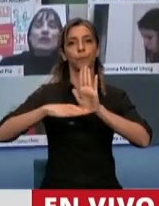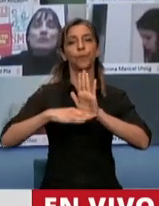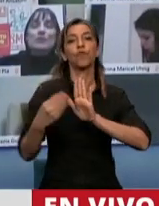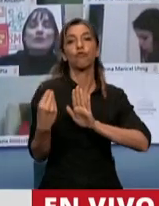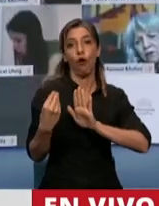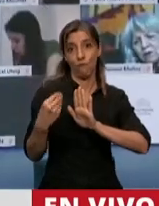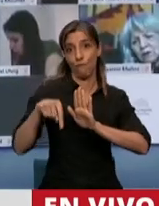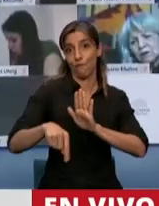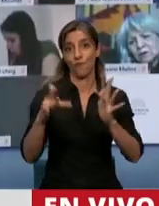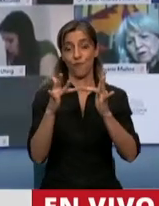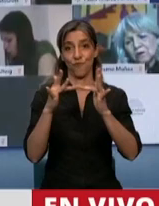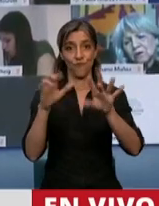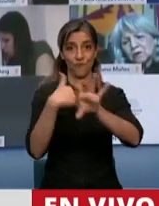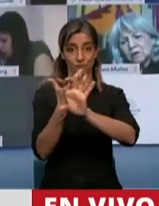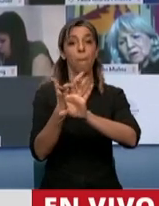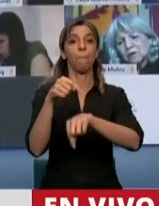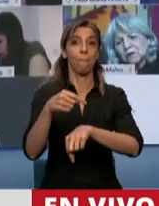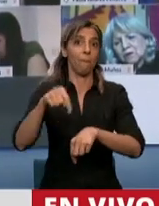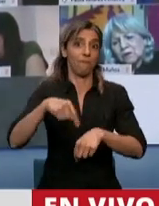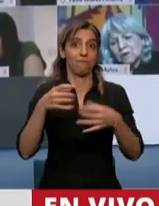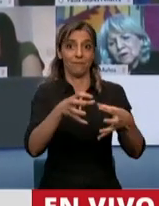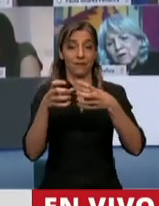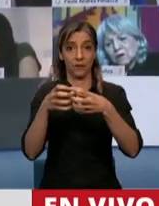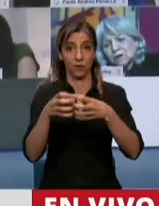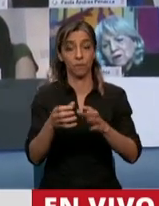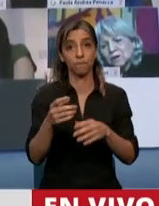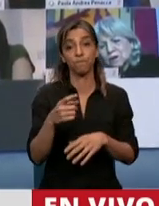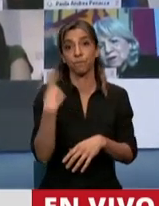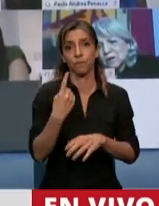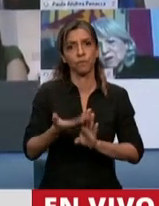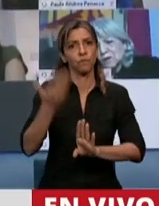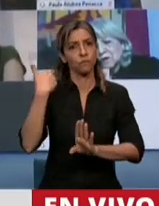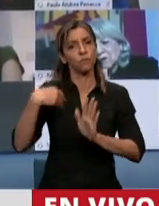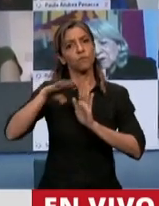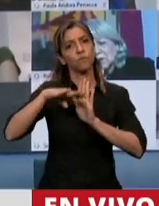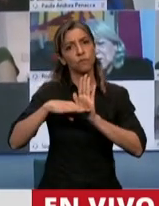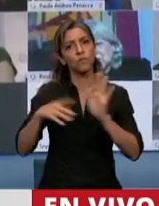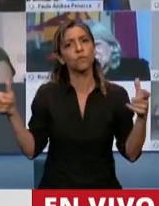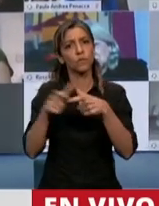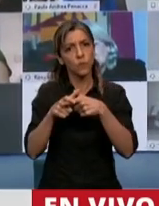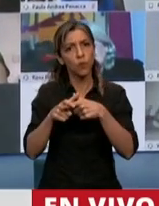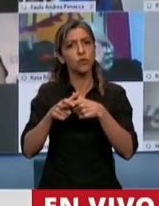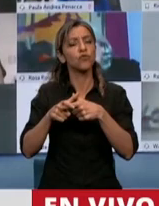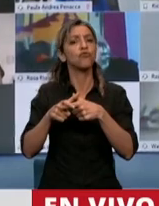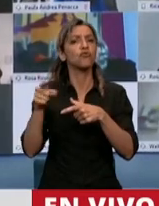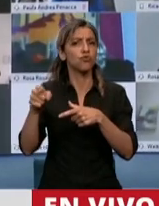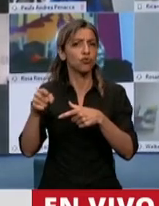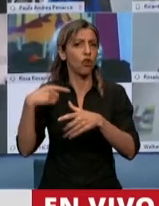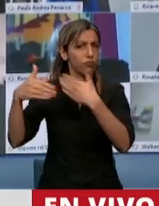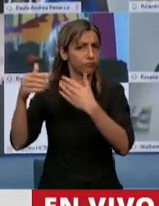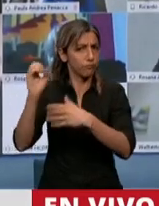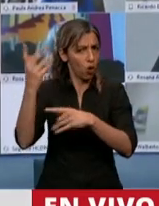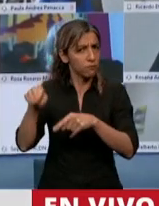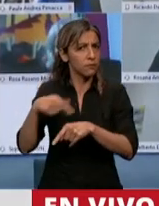telemáticas de la Cámara. Protocolo que primero aprobamos en la Comisión de Modernización, después fue favorablemente